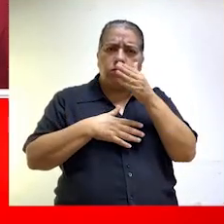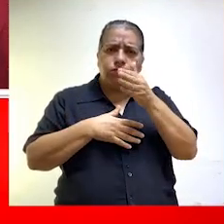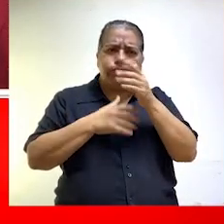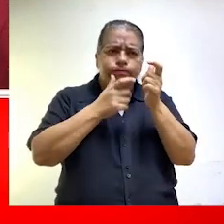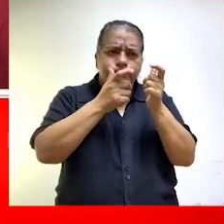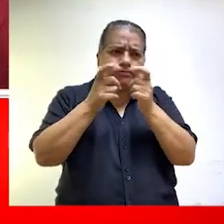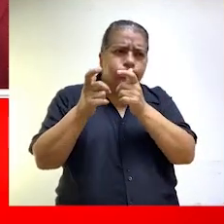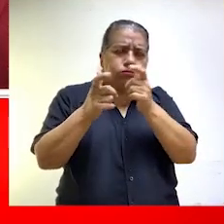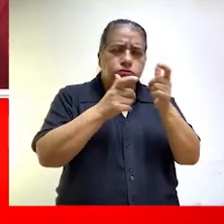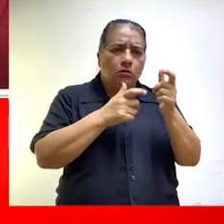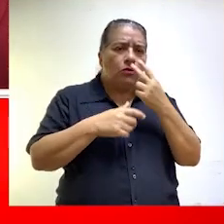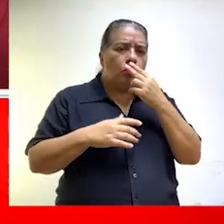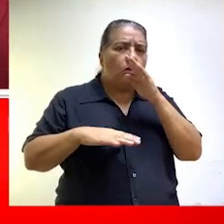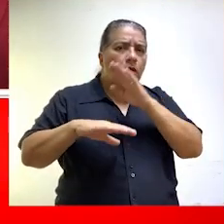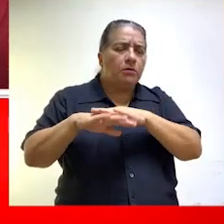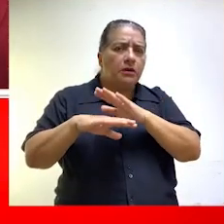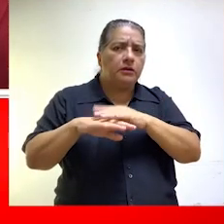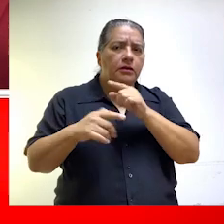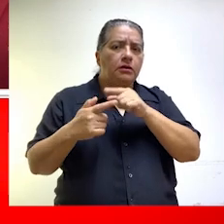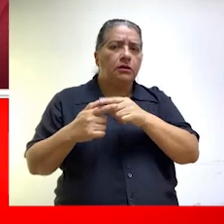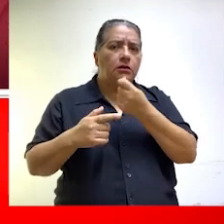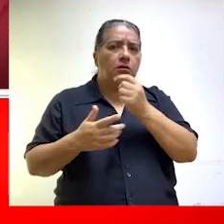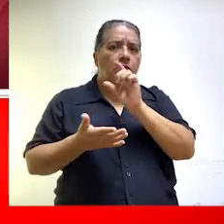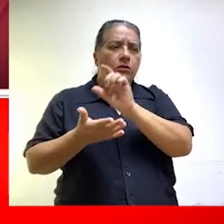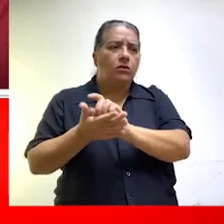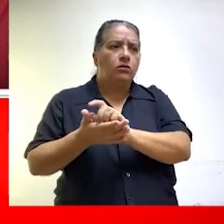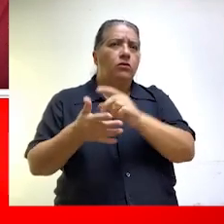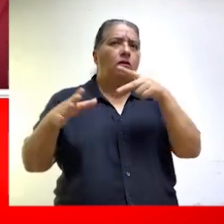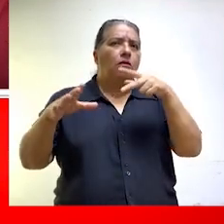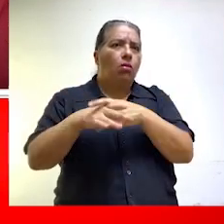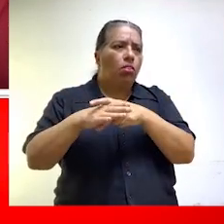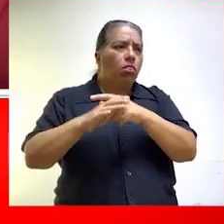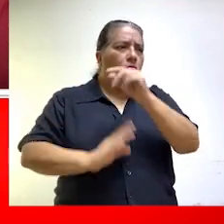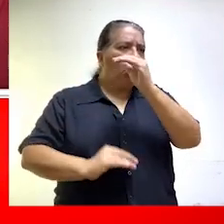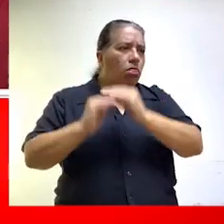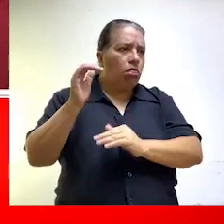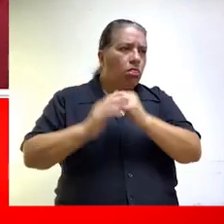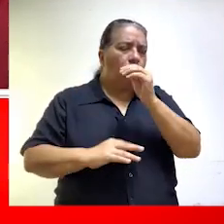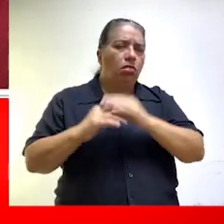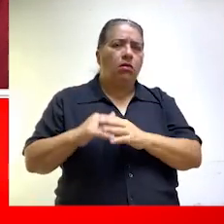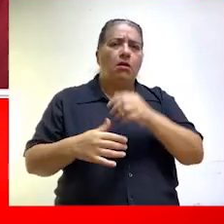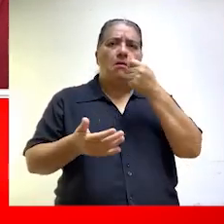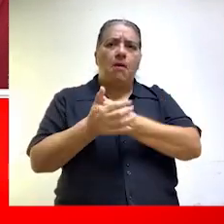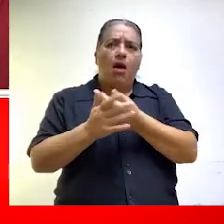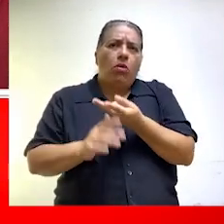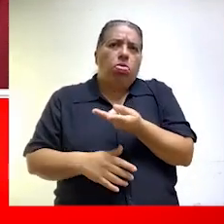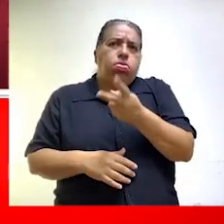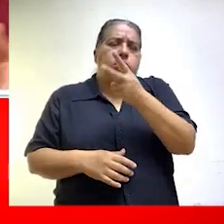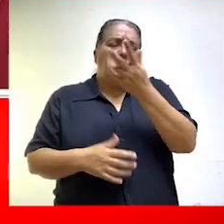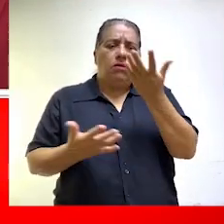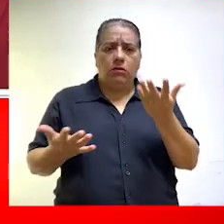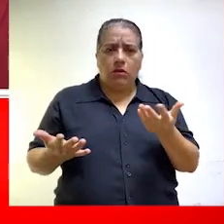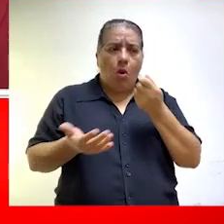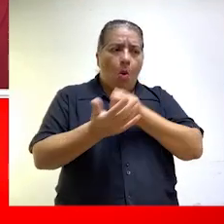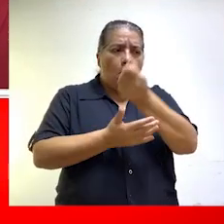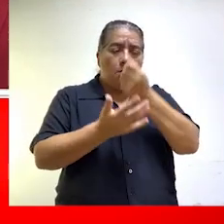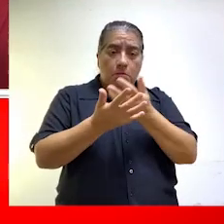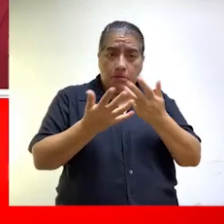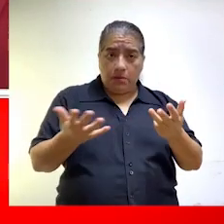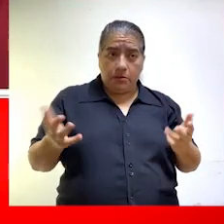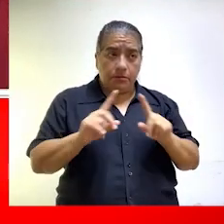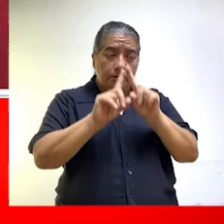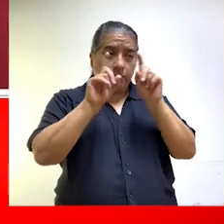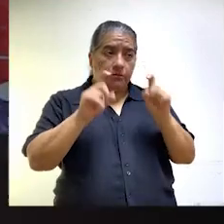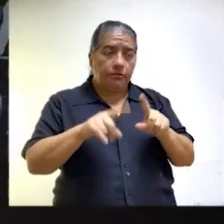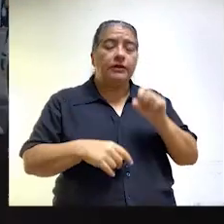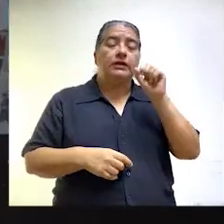concurrente pudo advertir sobre costos, paralizaciones de obras, exceso de pagos por compra de